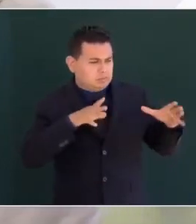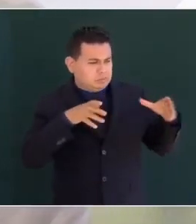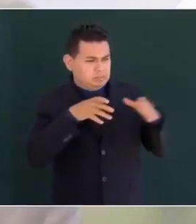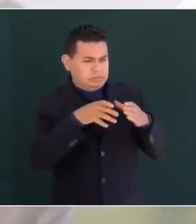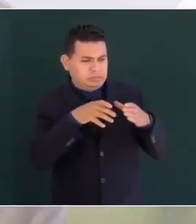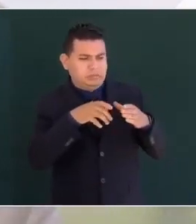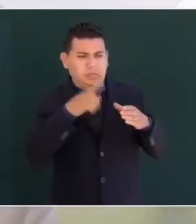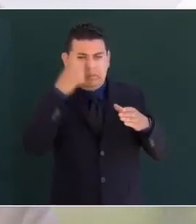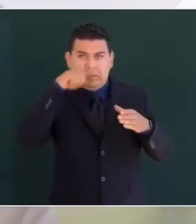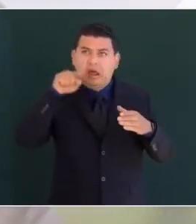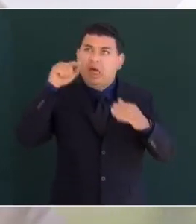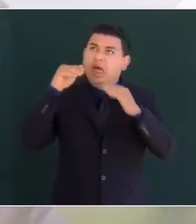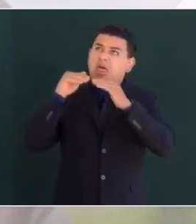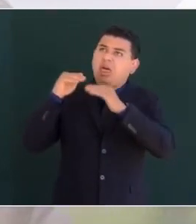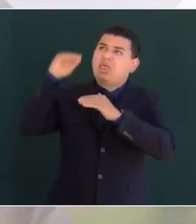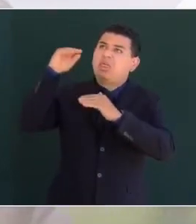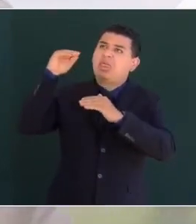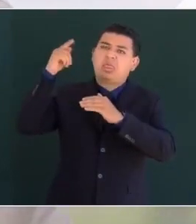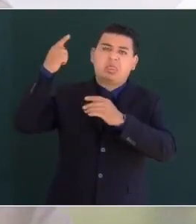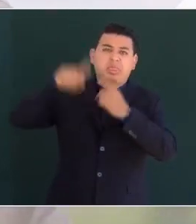la oligarquía criolla